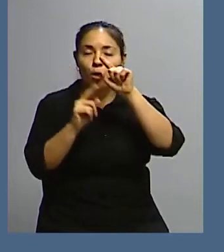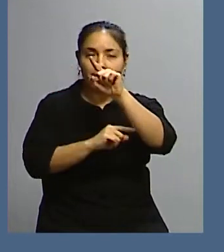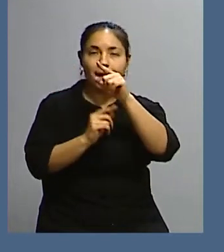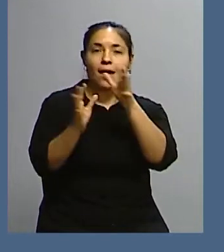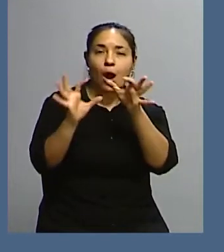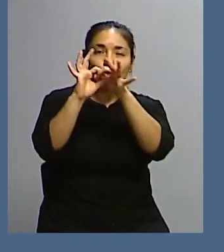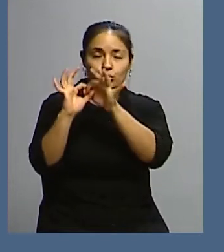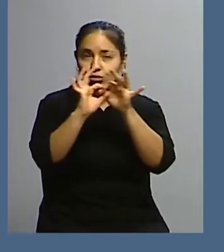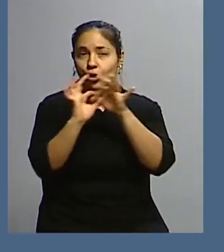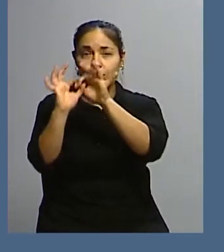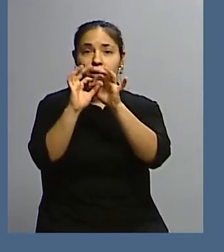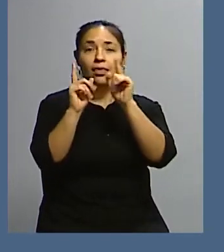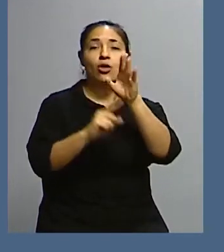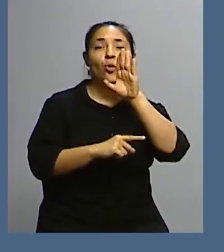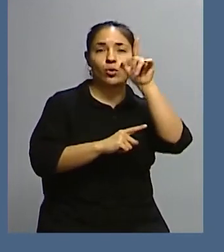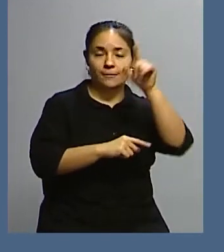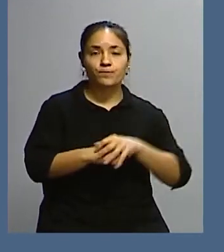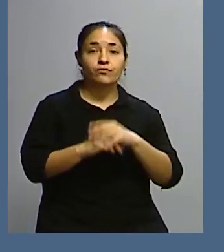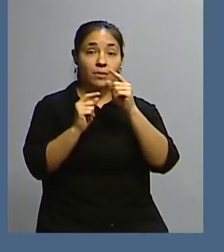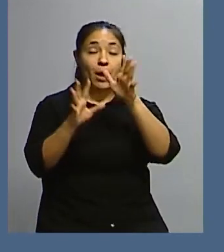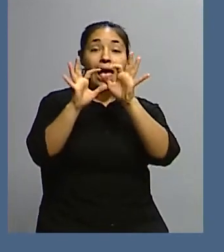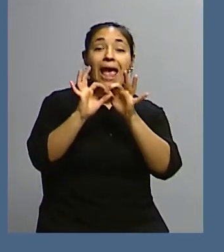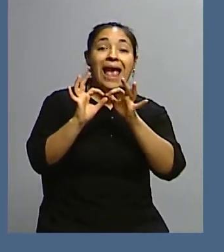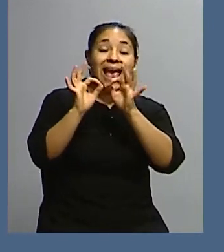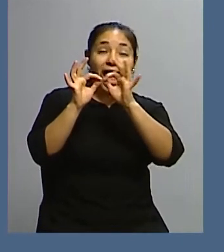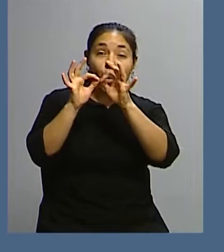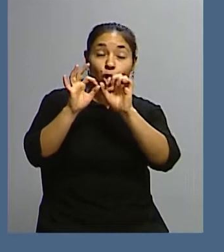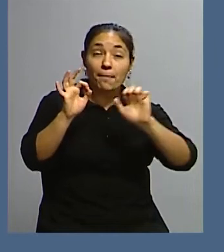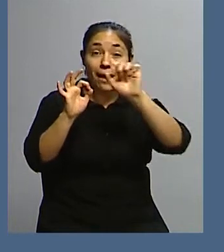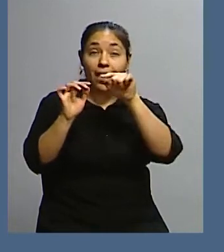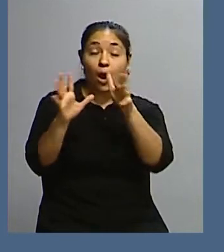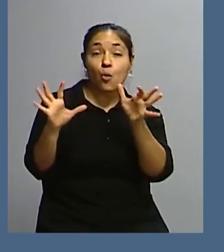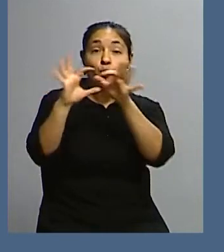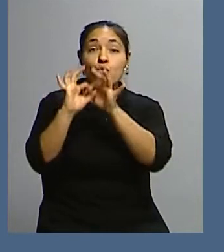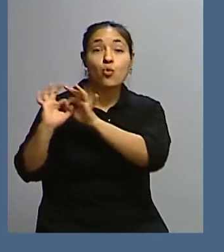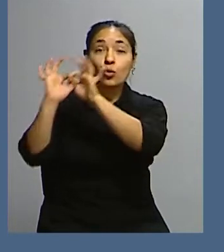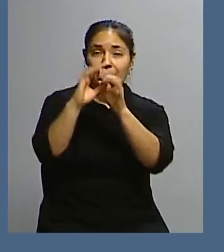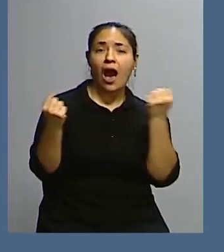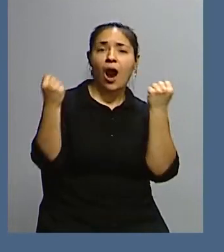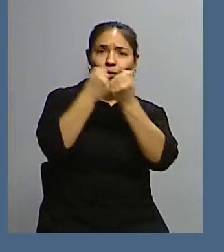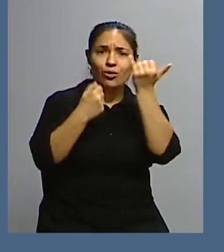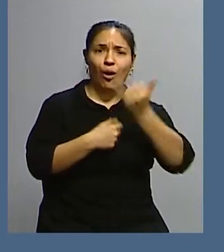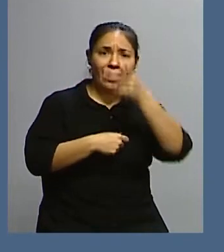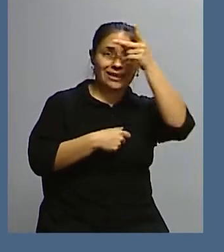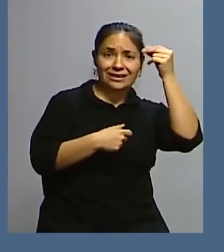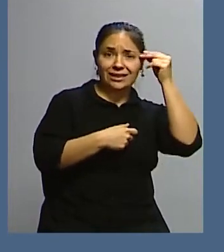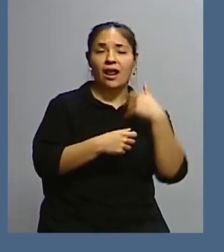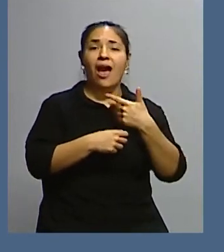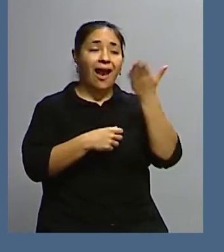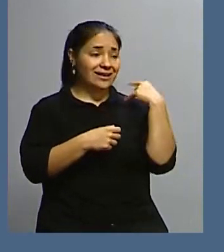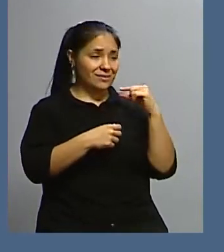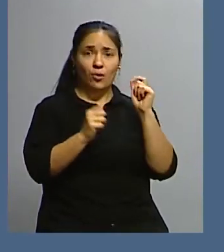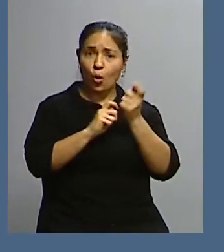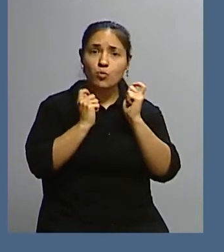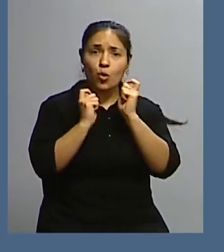aprovechar de comentar que la Unión Europea tiene un acuerdo de asociación con Chile, el cual ha sido modernizado recientemente, pero